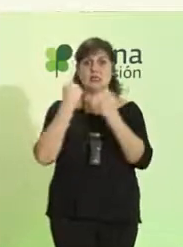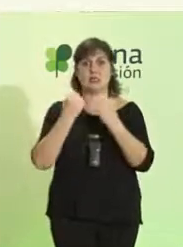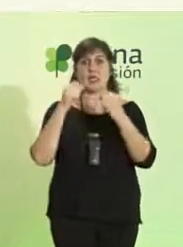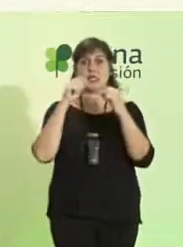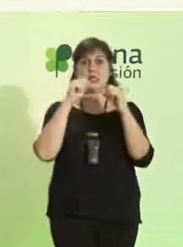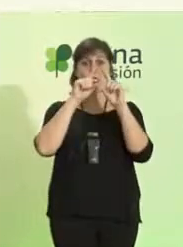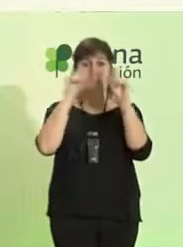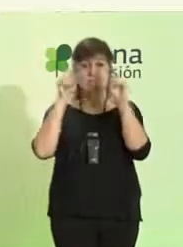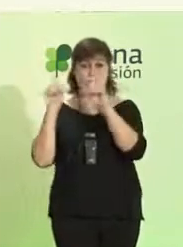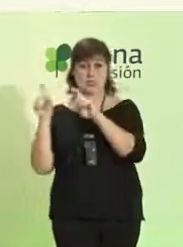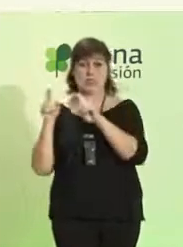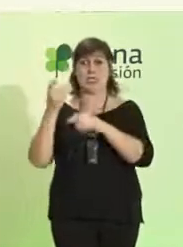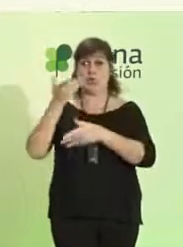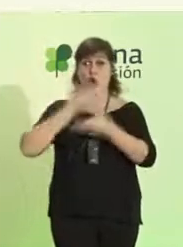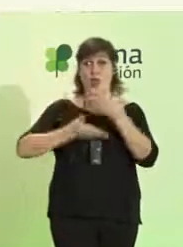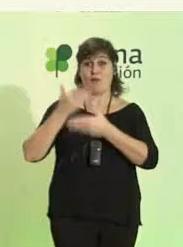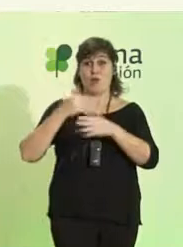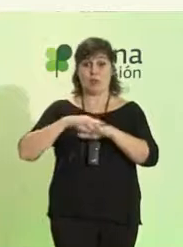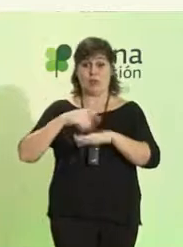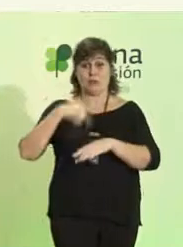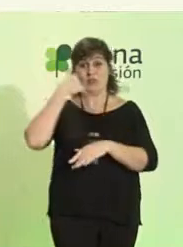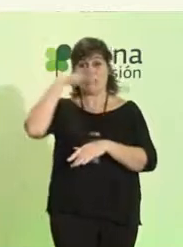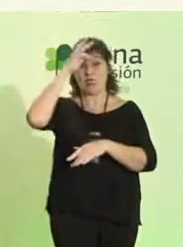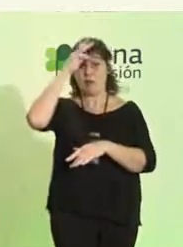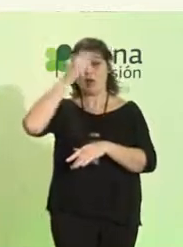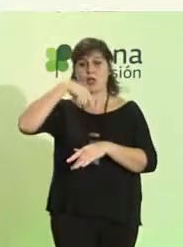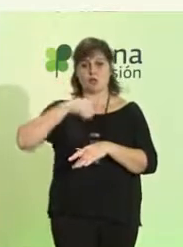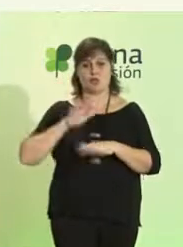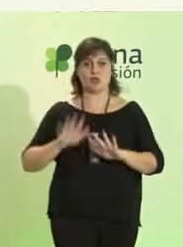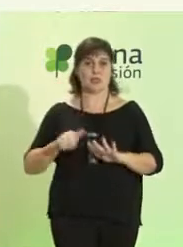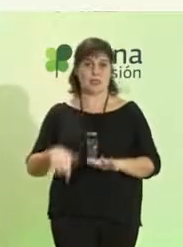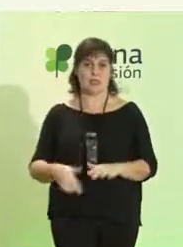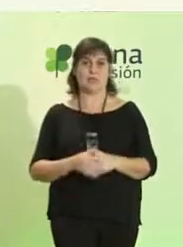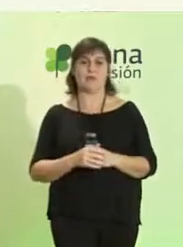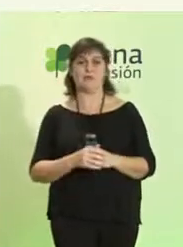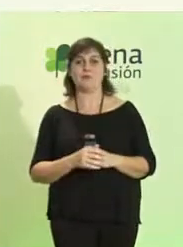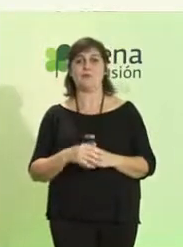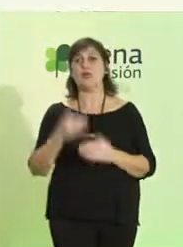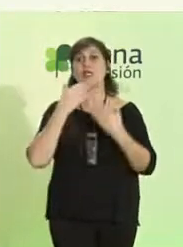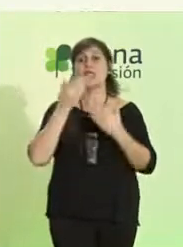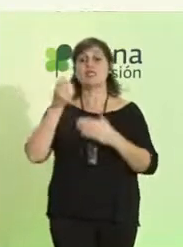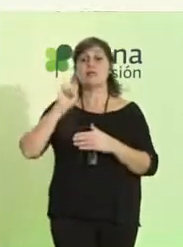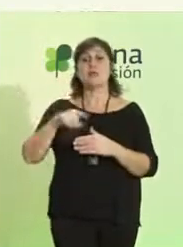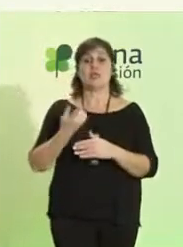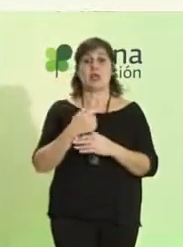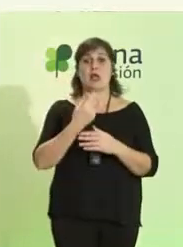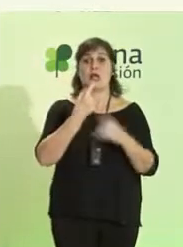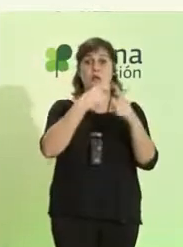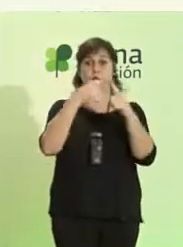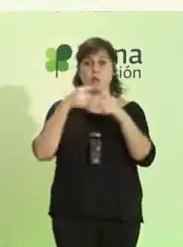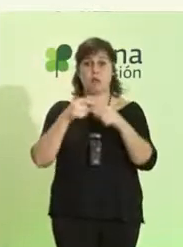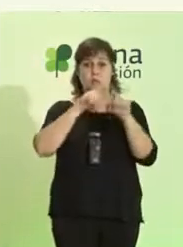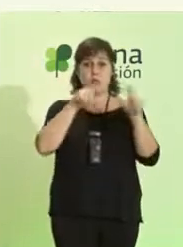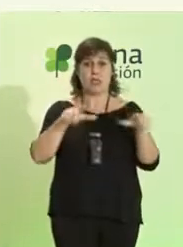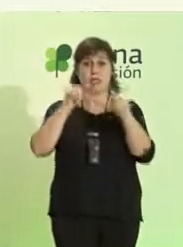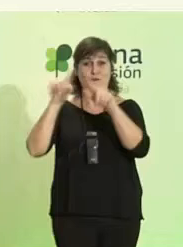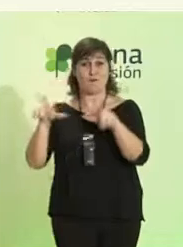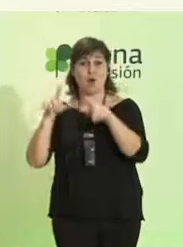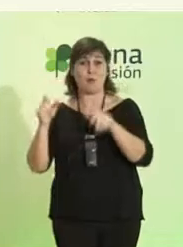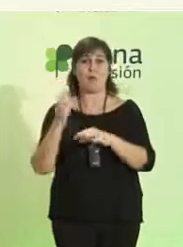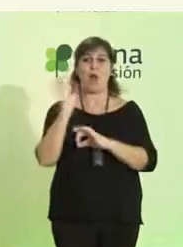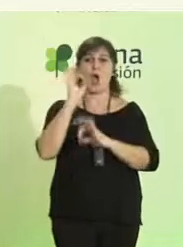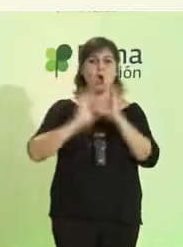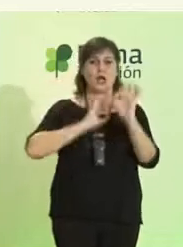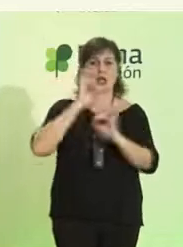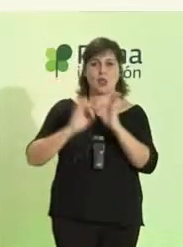administraciones que colaboran para que este fin de semana estemos hoy aquí. Gracias también a las diferentes plataformas, organizaciones,